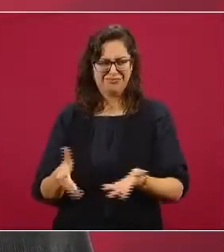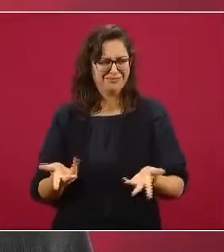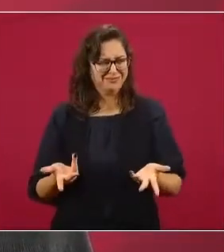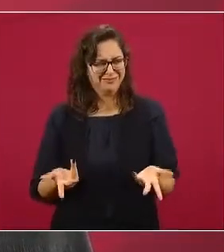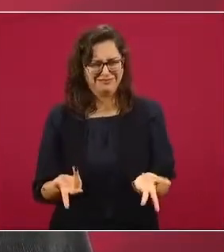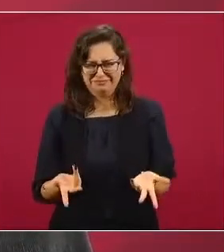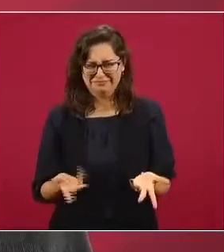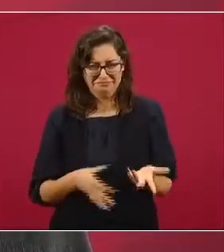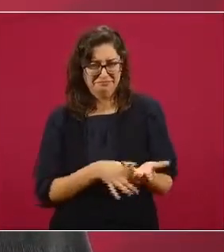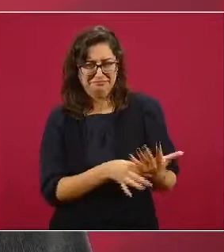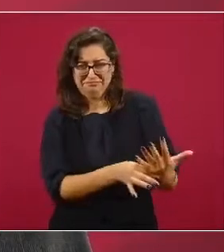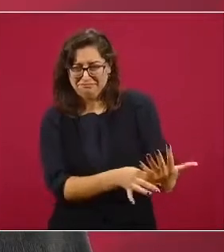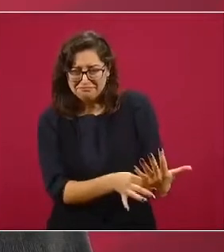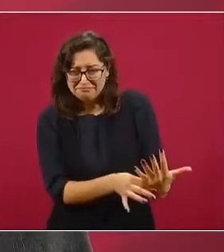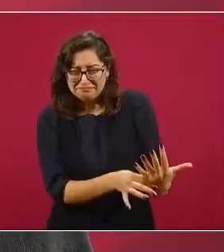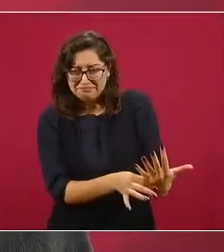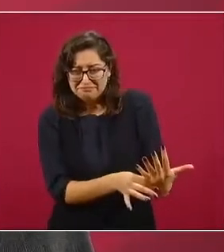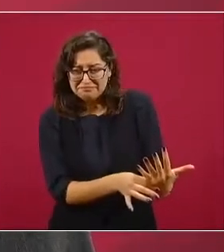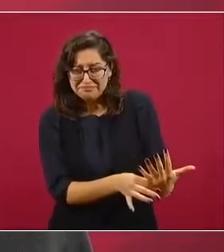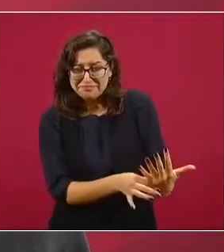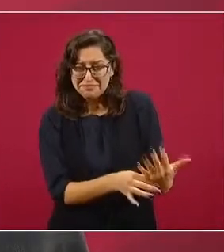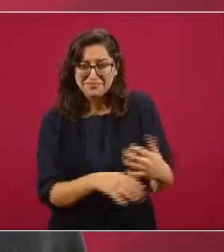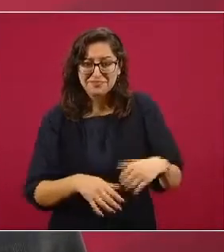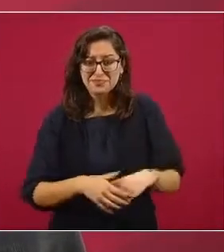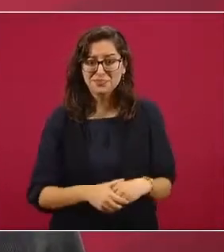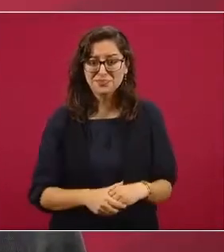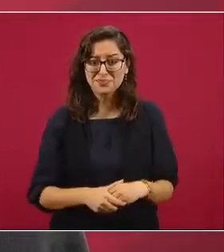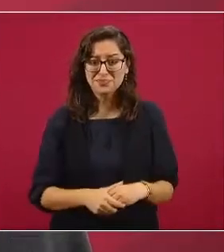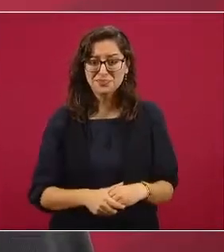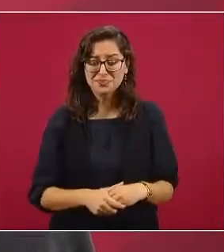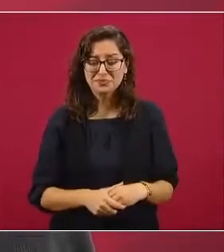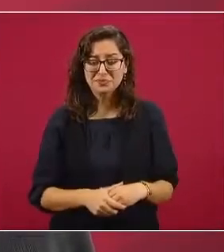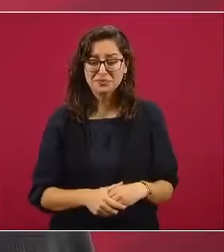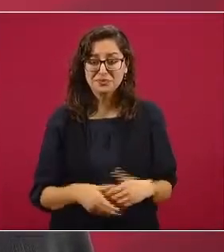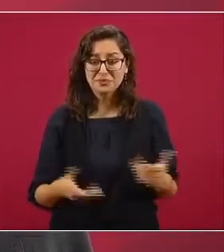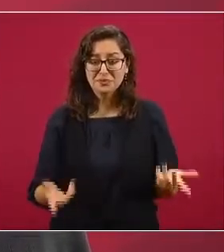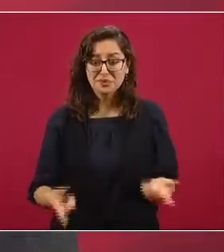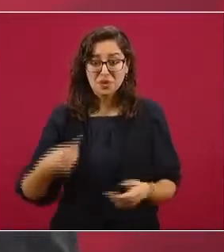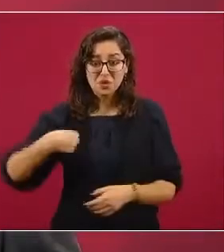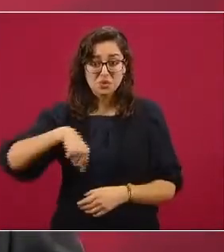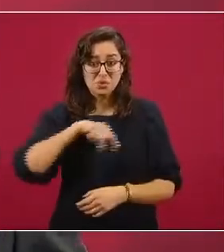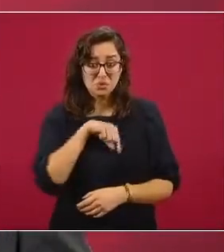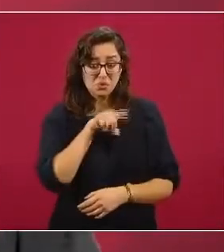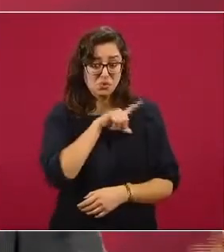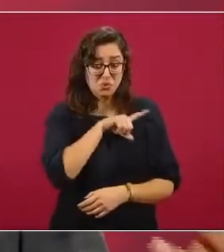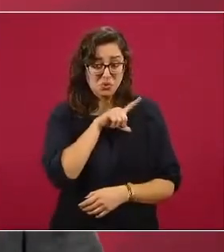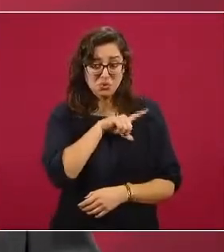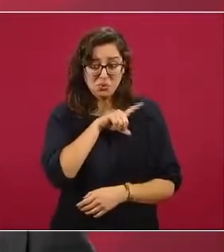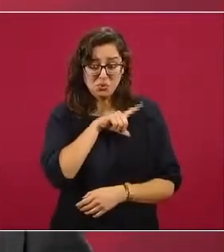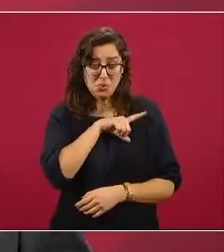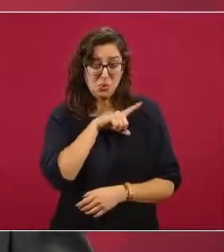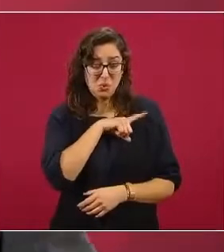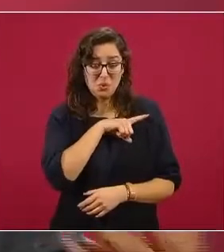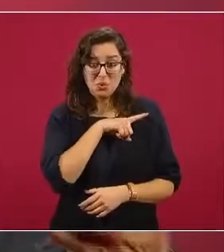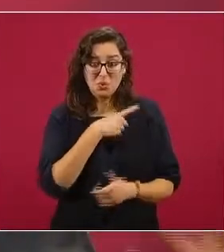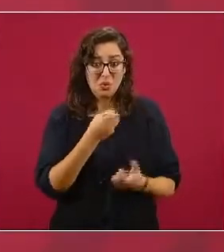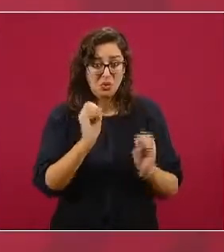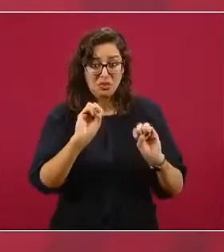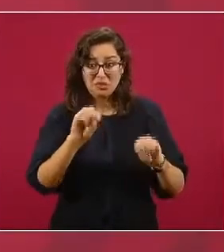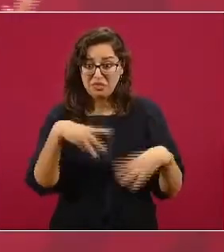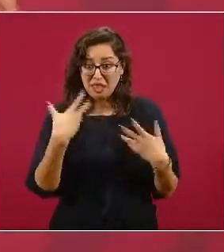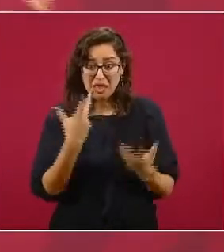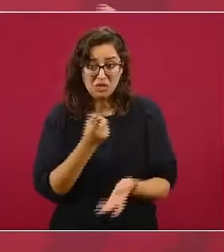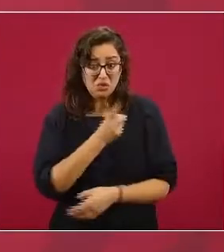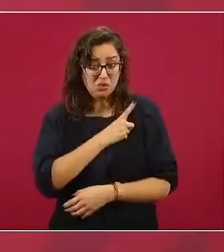que nos íbamos a quedar solos porque pues ya todos